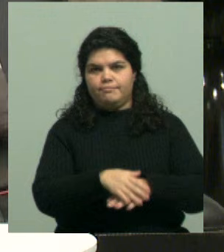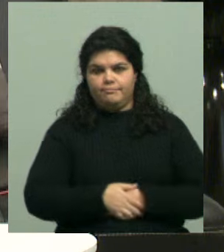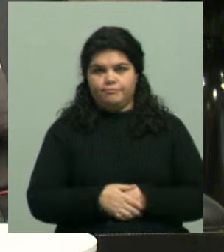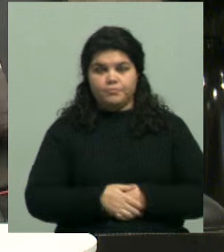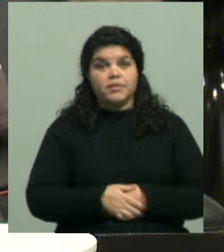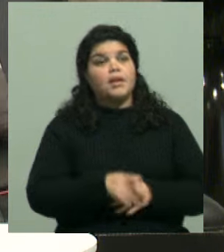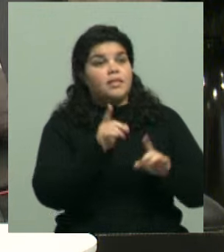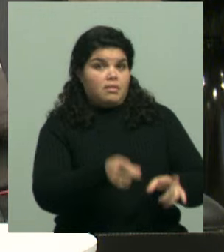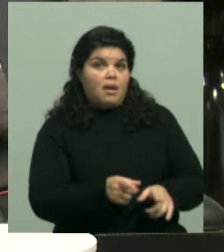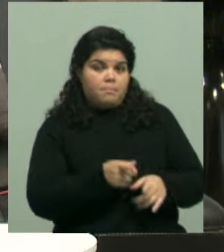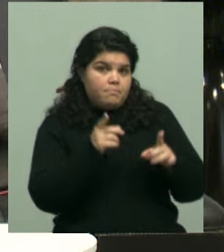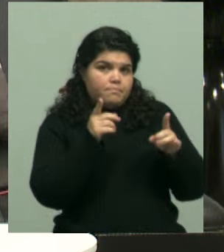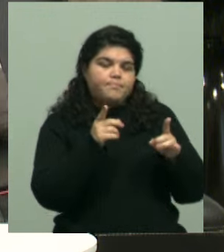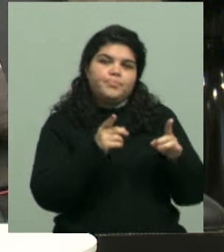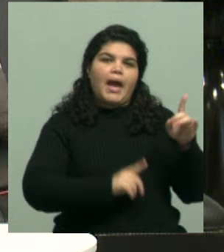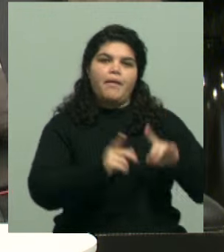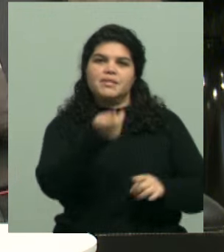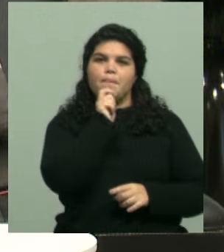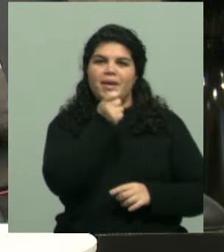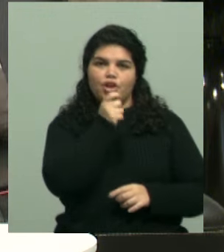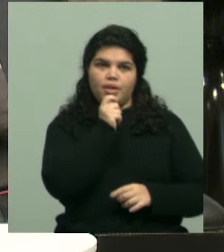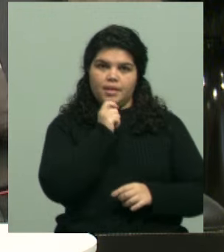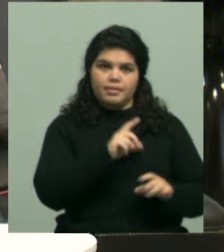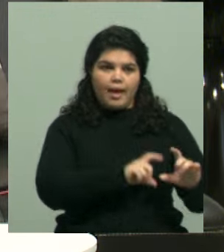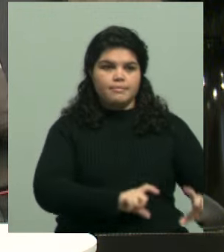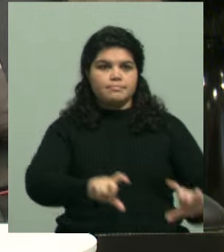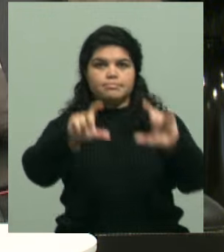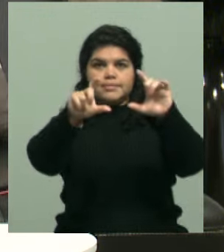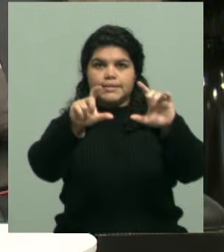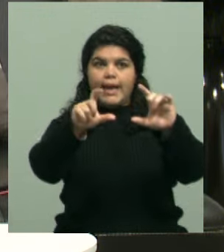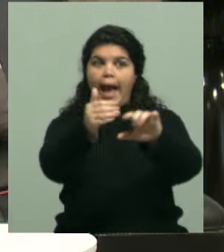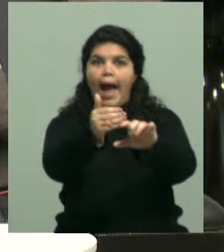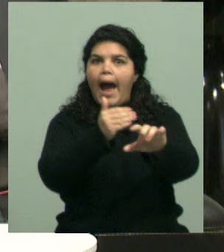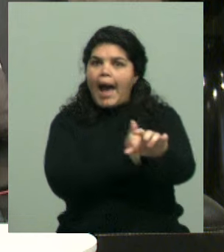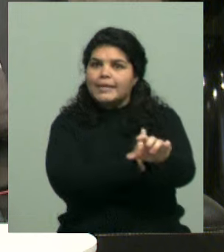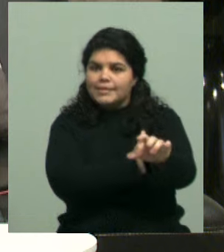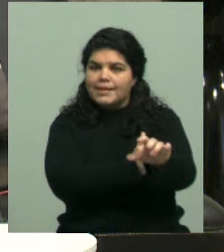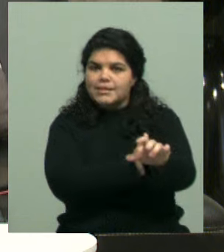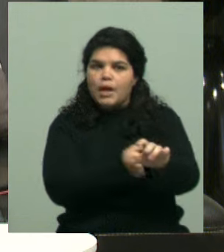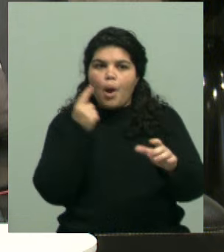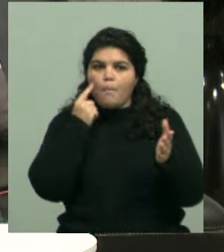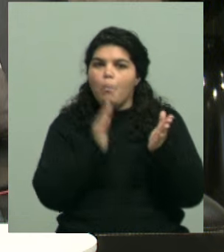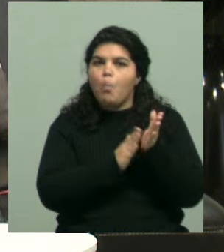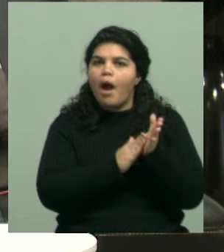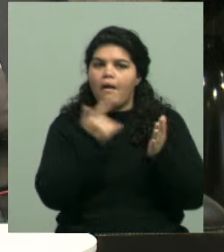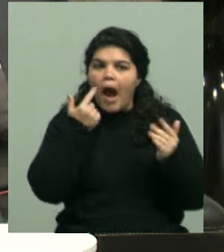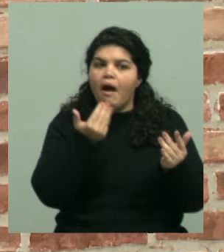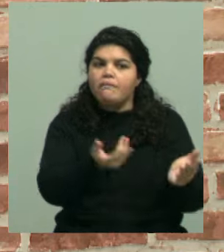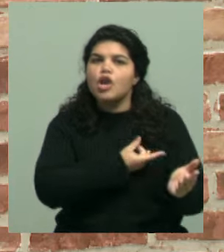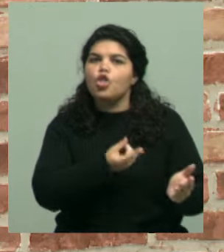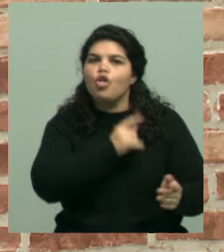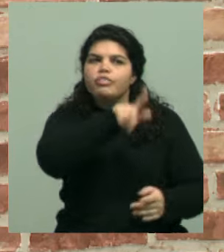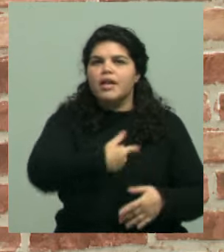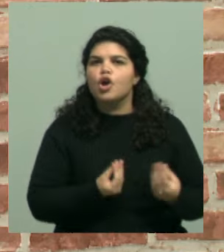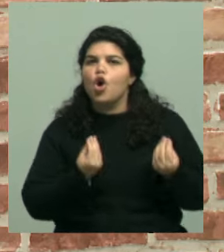como periodista para un portal, etcétera, es tu responsabilidad verificarlo, no confiar al 100%, me imagino en... O de última, incluso si la